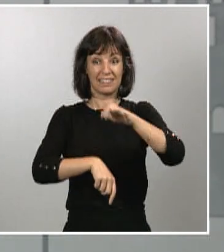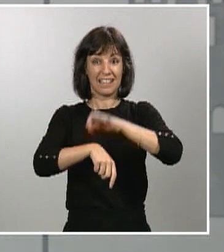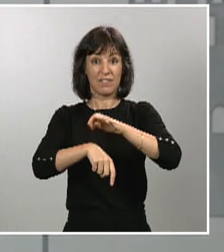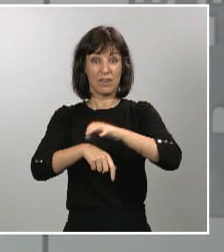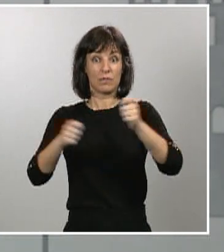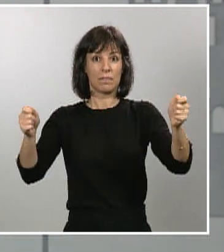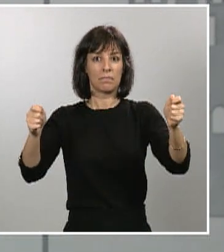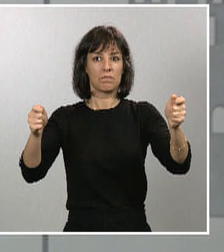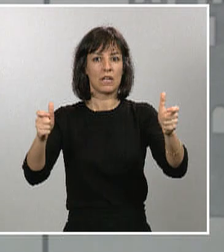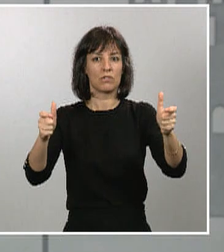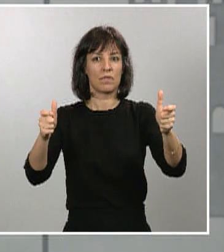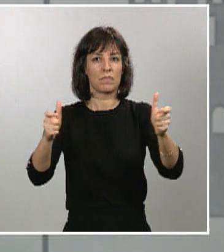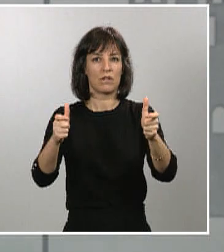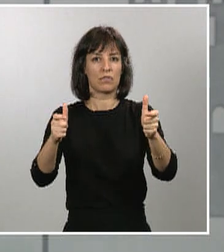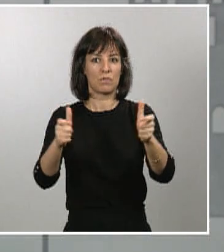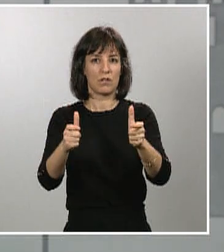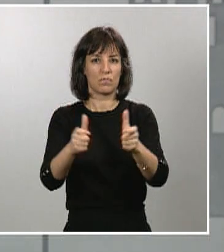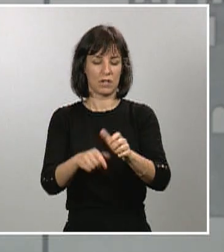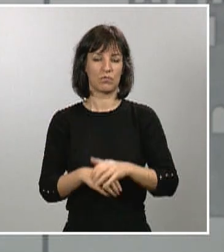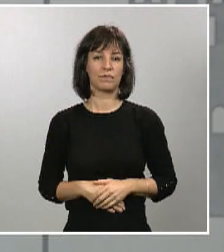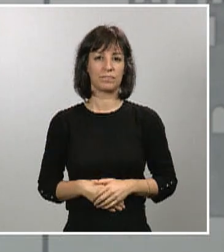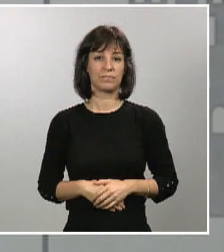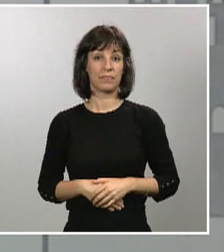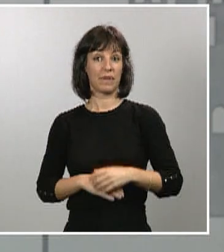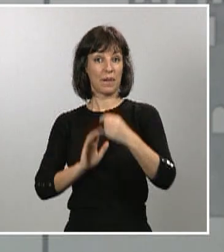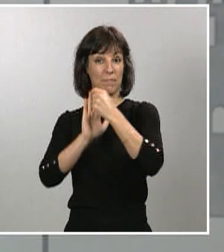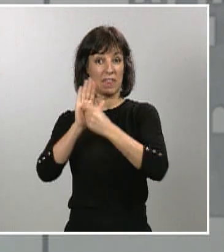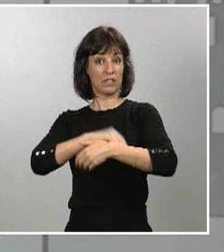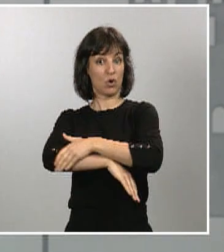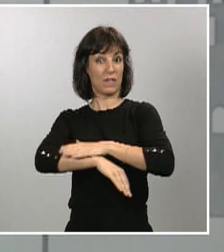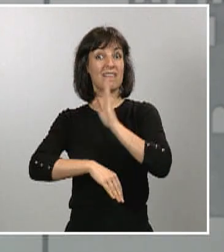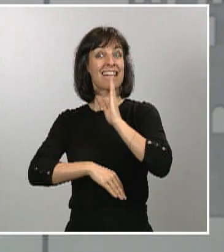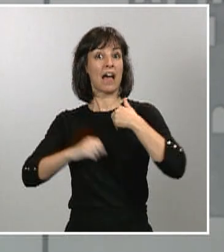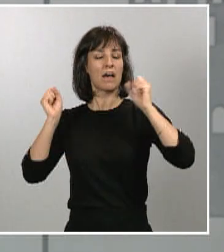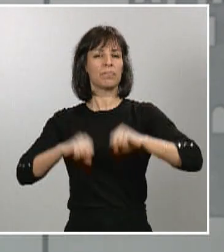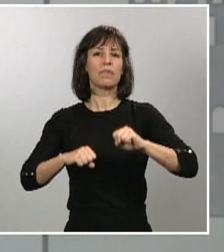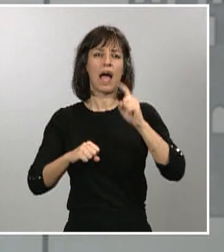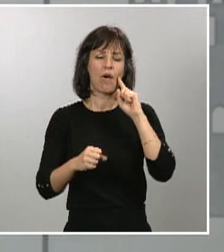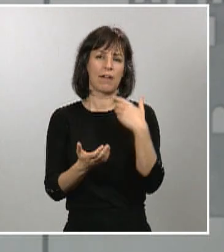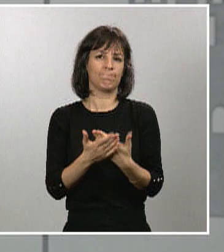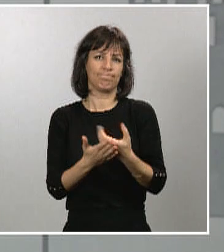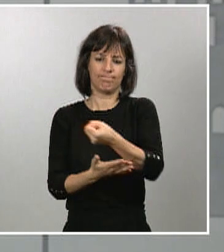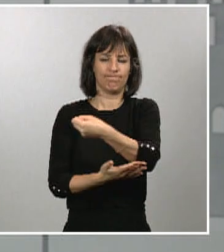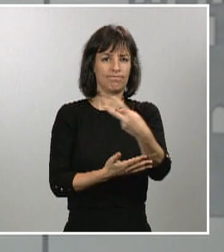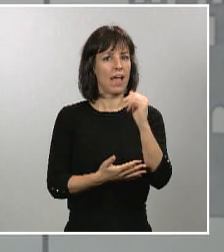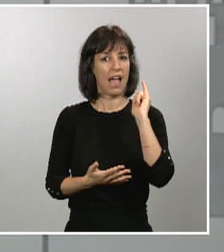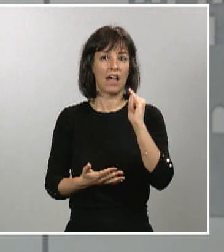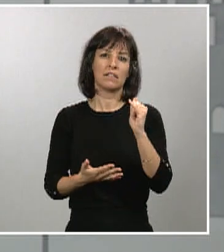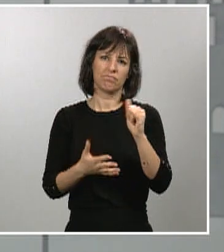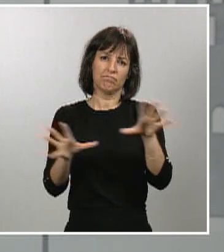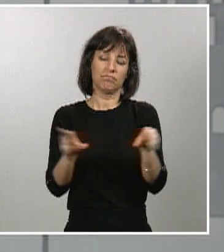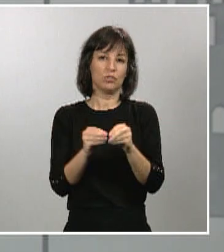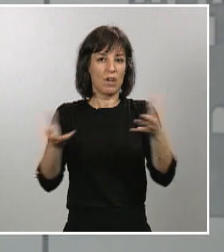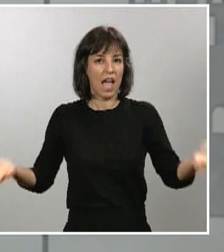Gobierno, insisto, las medidas que se decretaron en su día, estamos viendo que están dando sus frutos y, por tanto, animo a todos a que sigamos con un